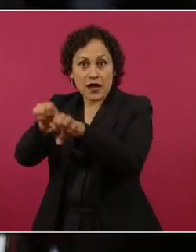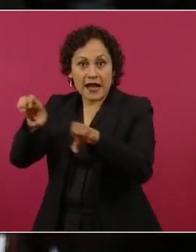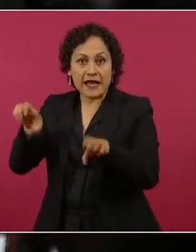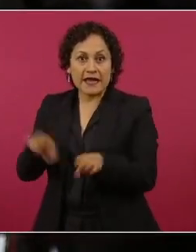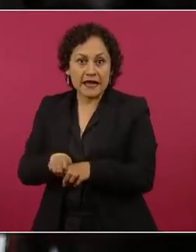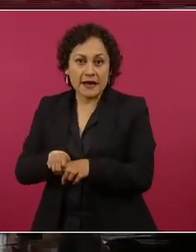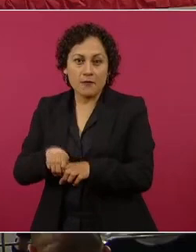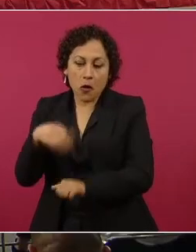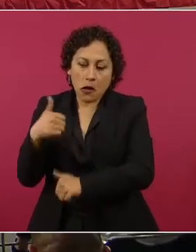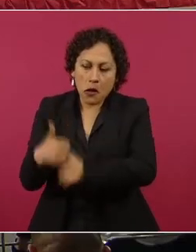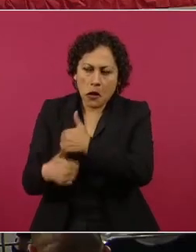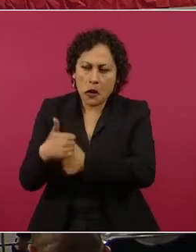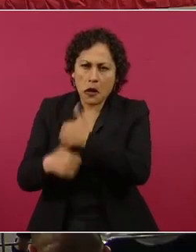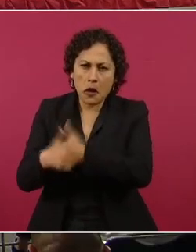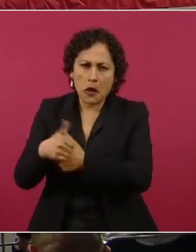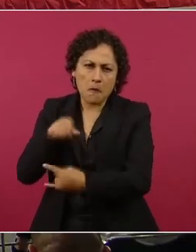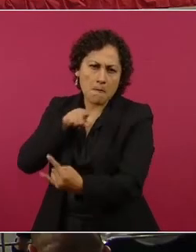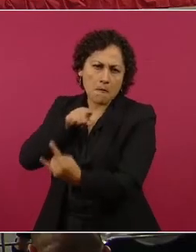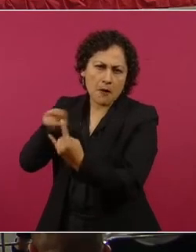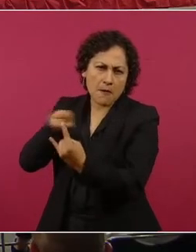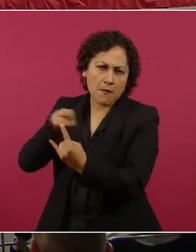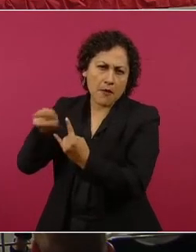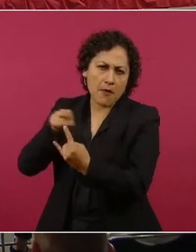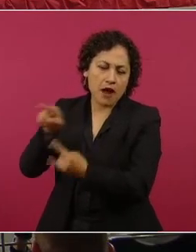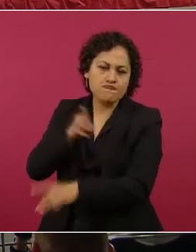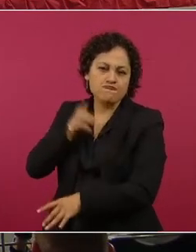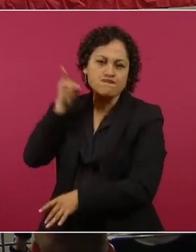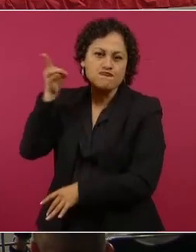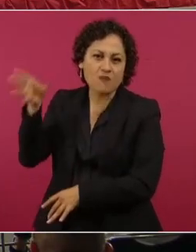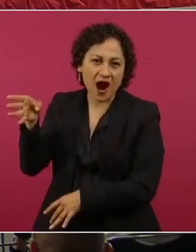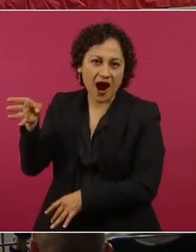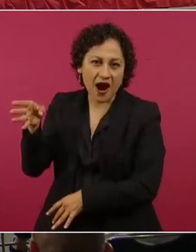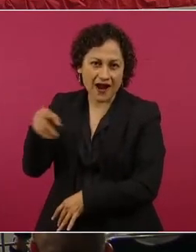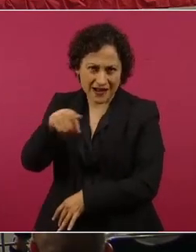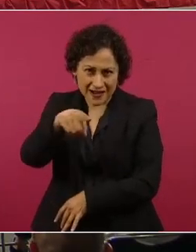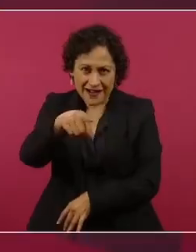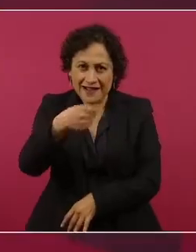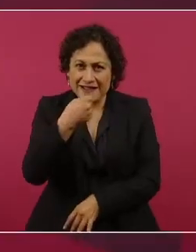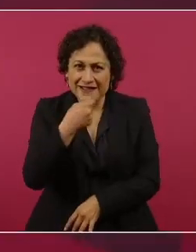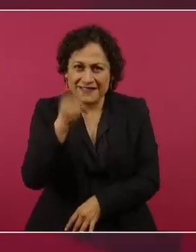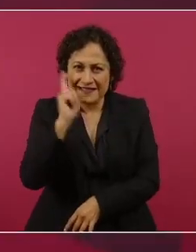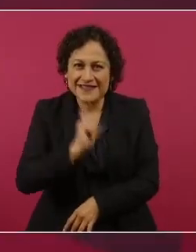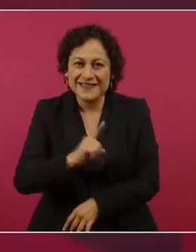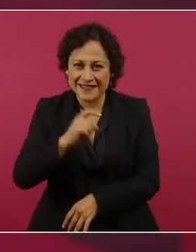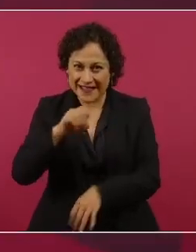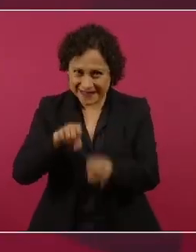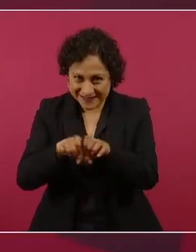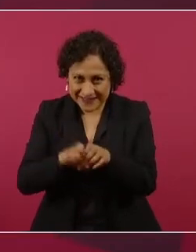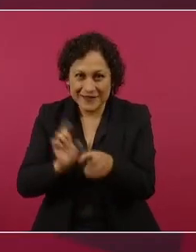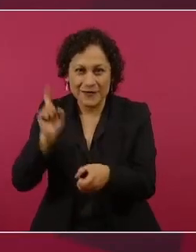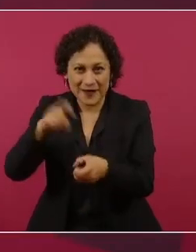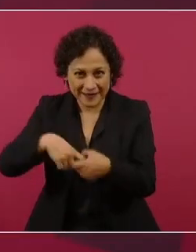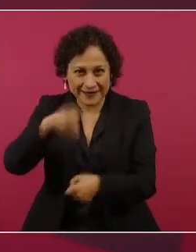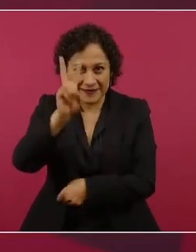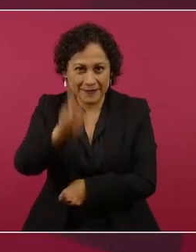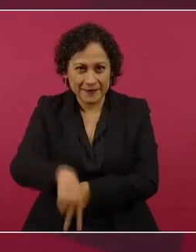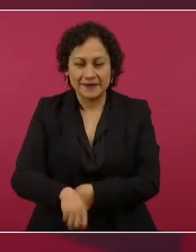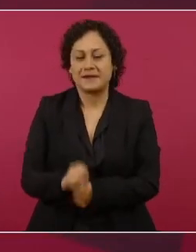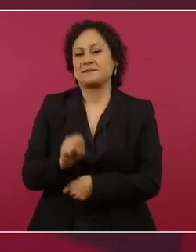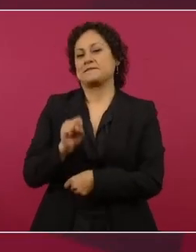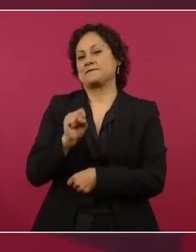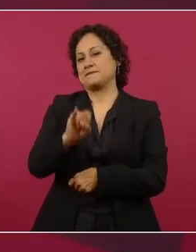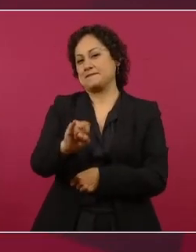niñas les tocó jugar en ese juego, sí, ¿verdad?, con las niñas. Y cabe observar